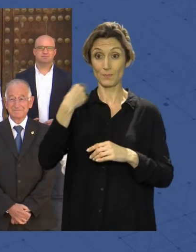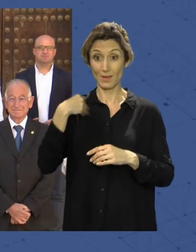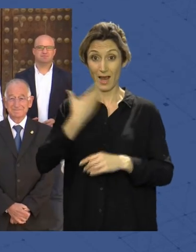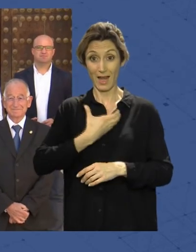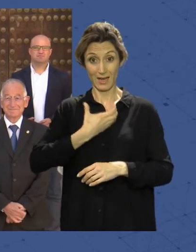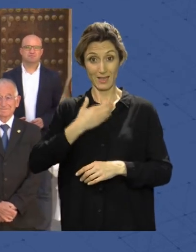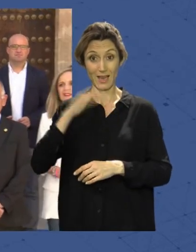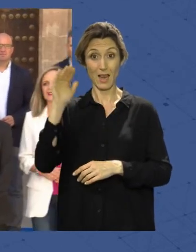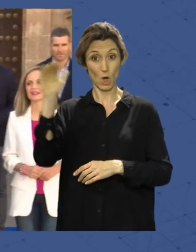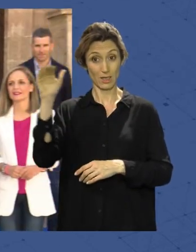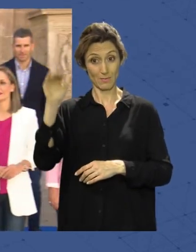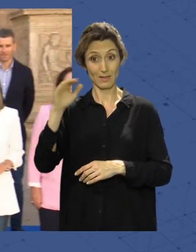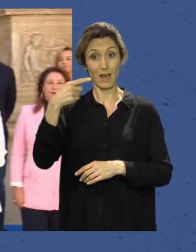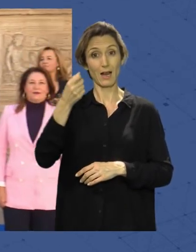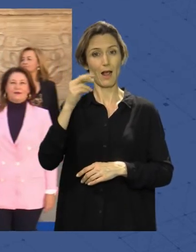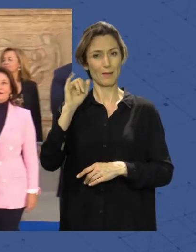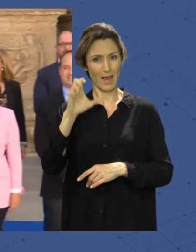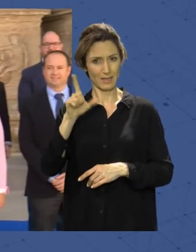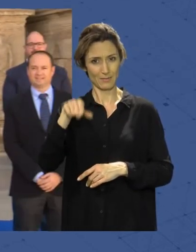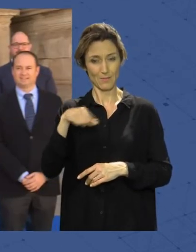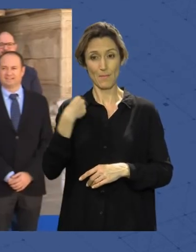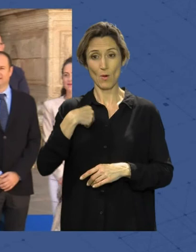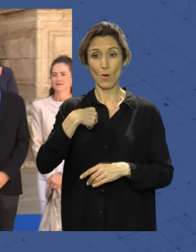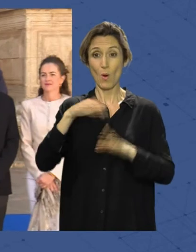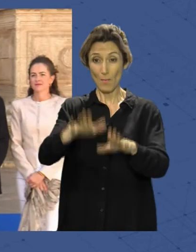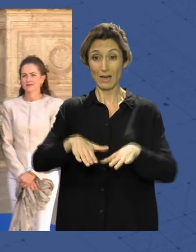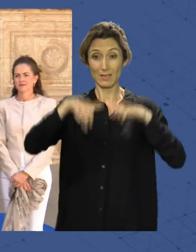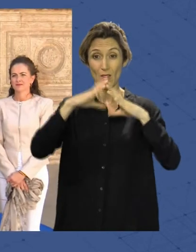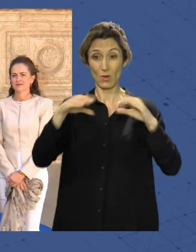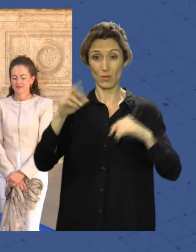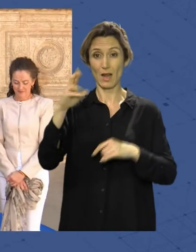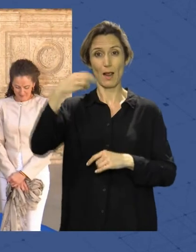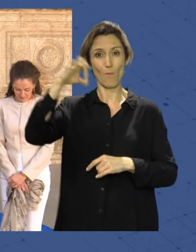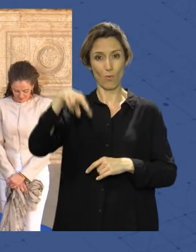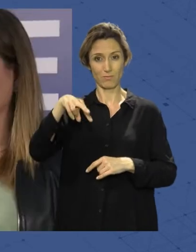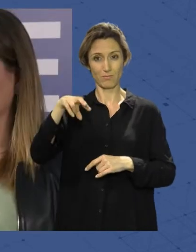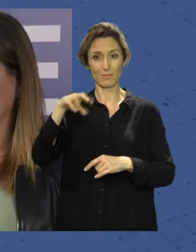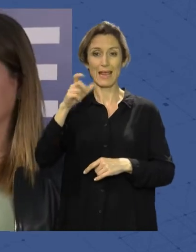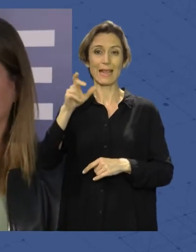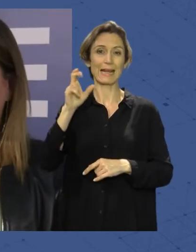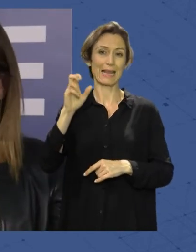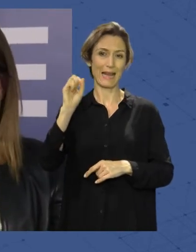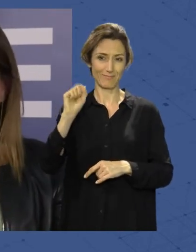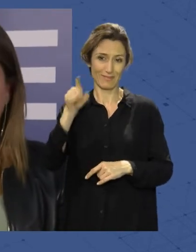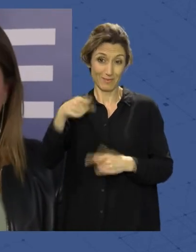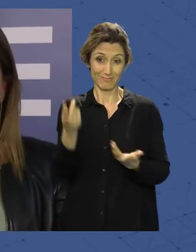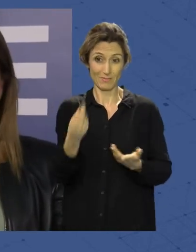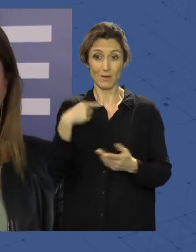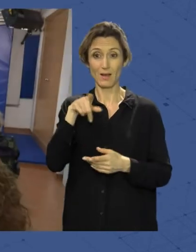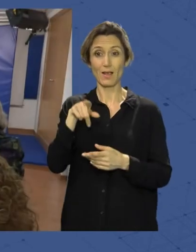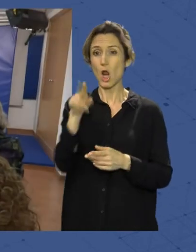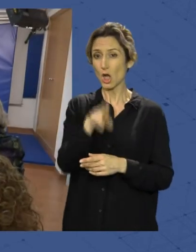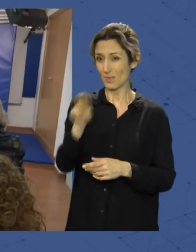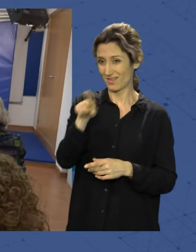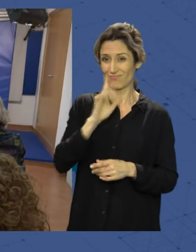Gabriela Mat. Y en ella también encontramos al parlamentario andaluz Ramón Herrera. Como ya anunciara Rosalía Espinosa, no va a repetir